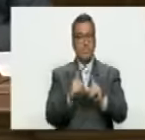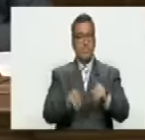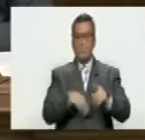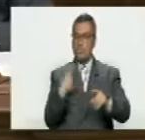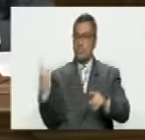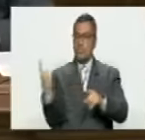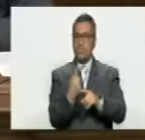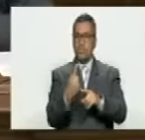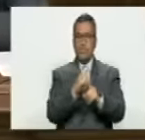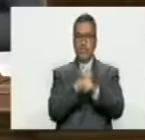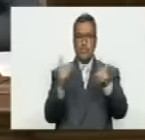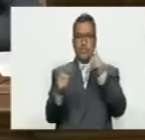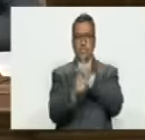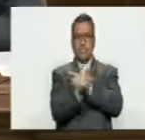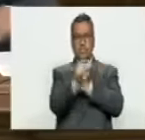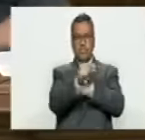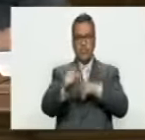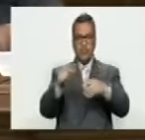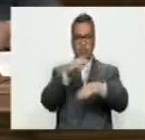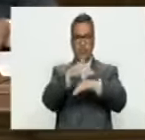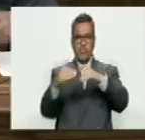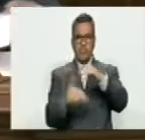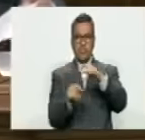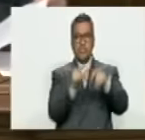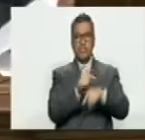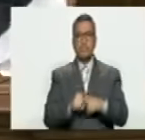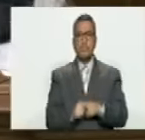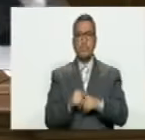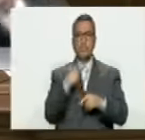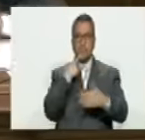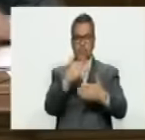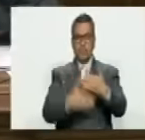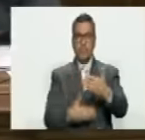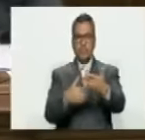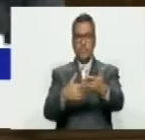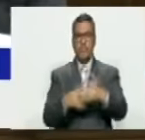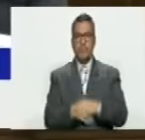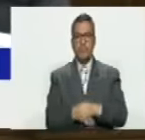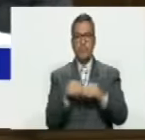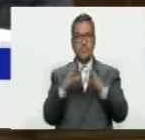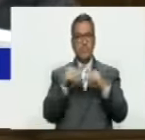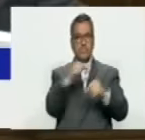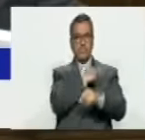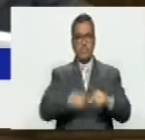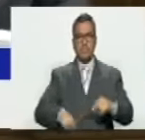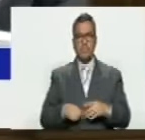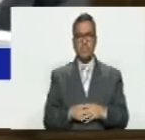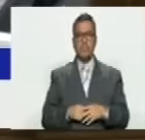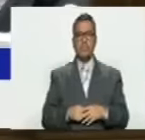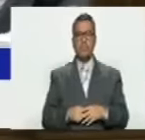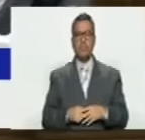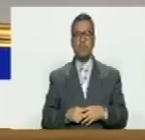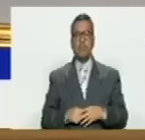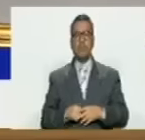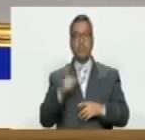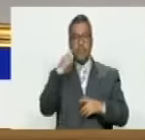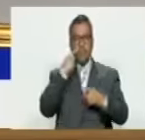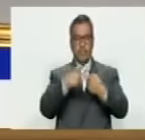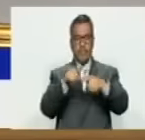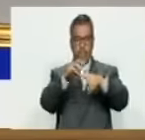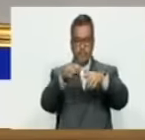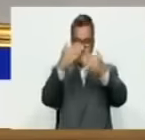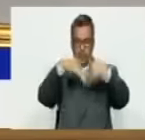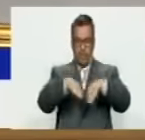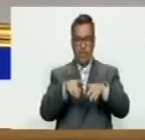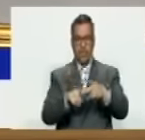ausentarse e incorporar a sus suplentes respectivos, indicados en lista anexa. Es todo, ciudadano presidente. En cuenta. Siguiente.